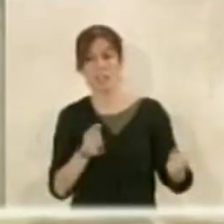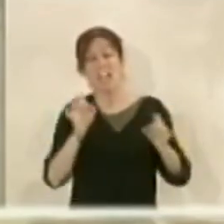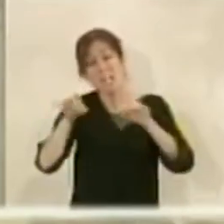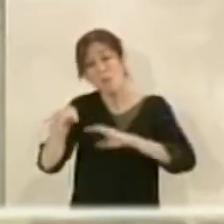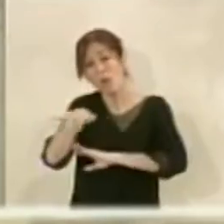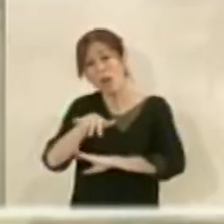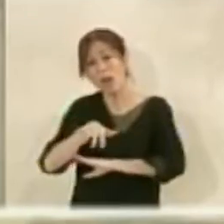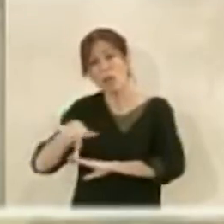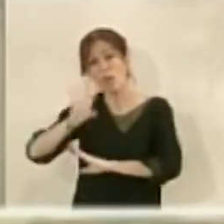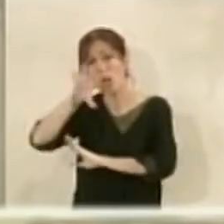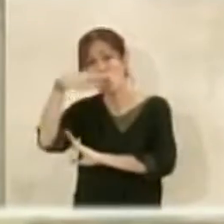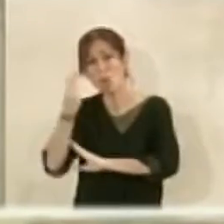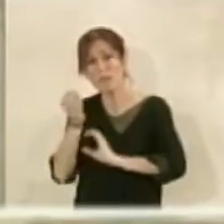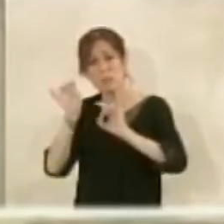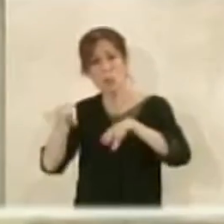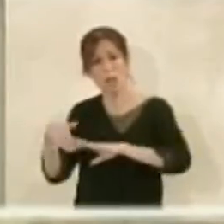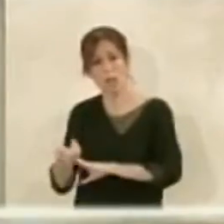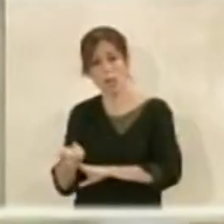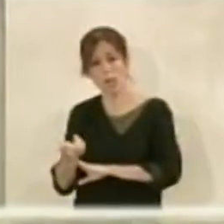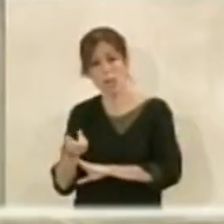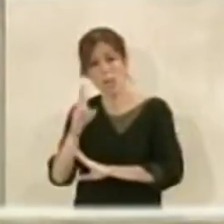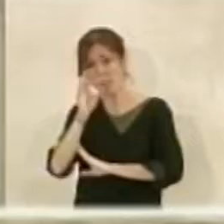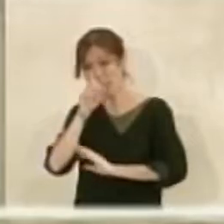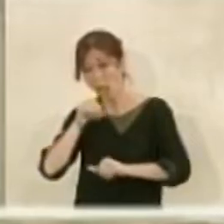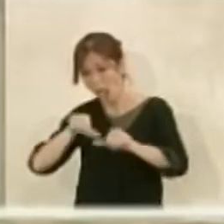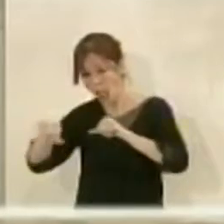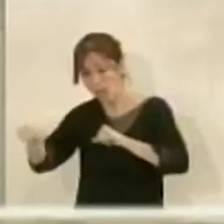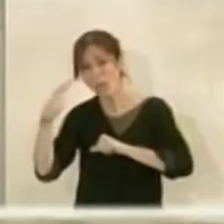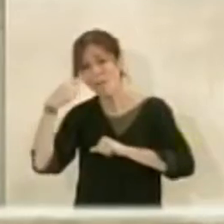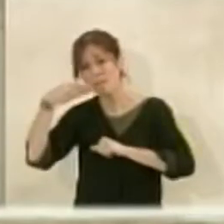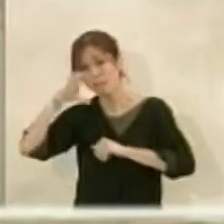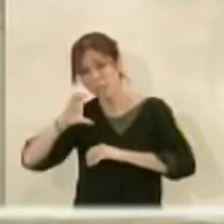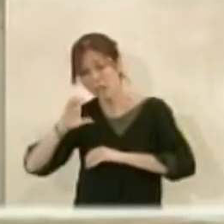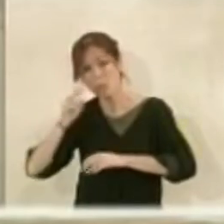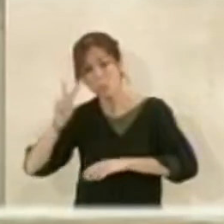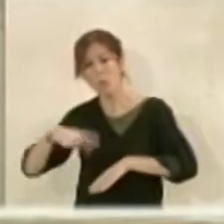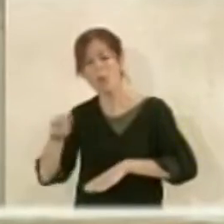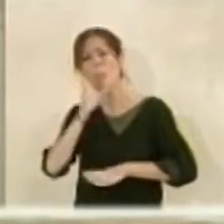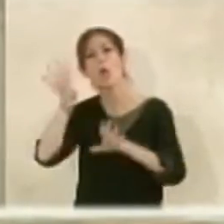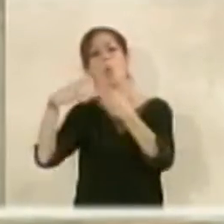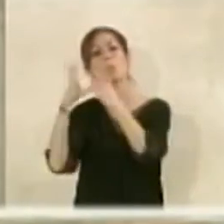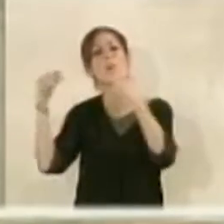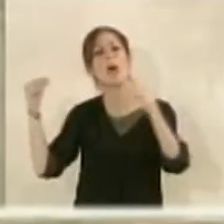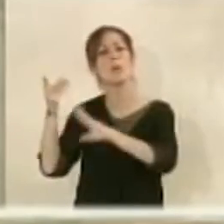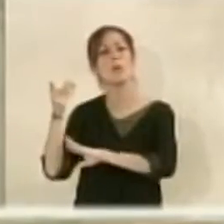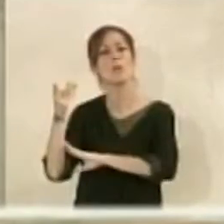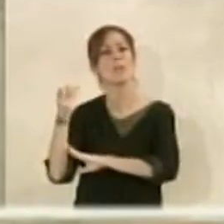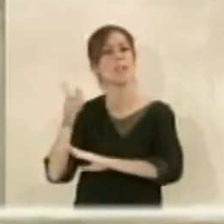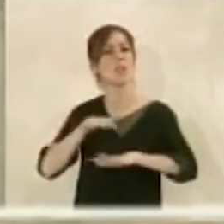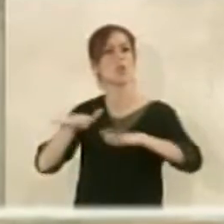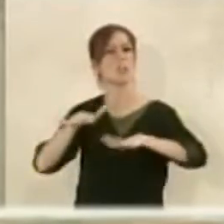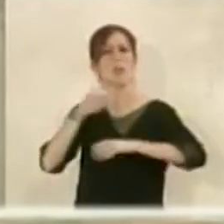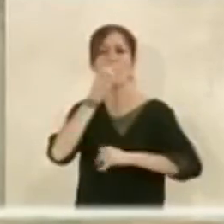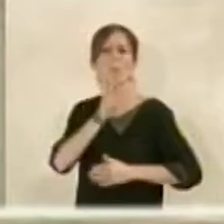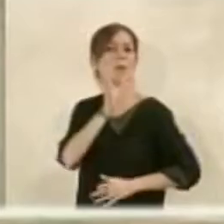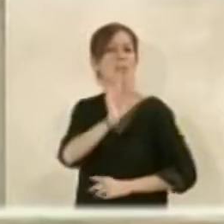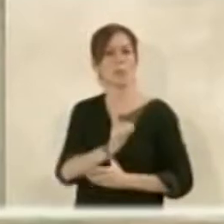igual con las cuevas? ¿nos vamos a tirar otros 20 años para que se declare BIC? ¿por qué la Junta de Andalucía es tan poco ágil